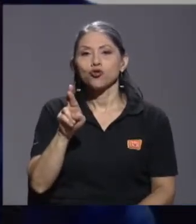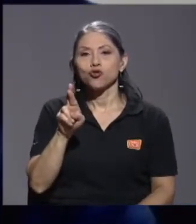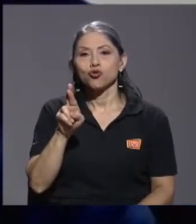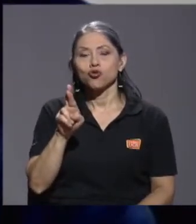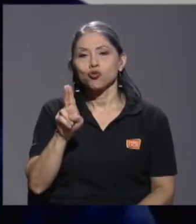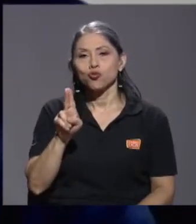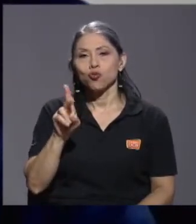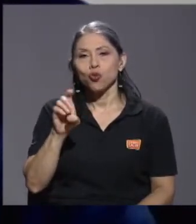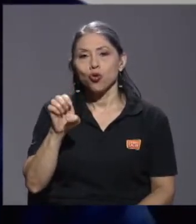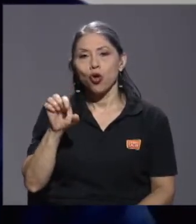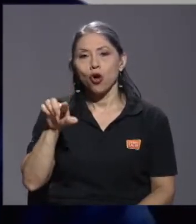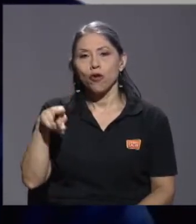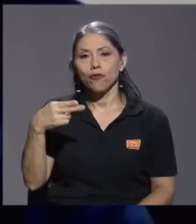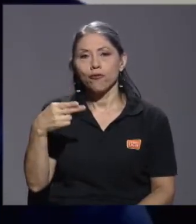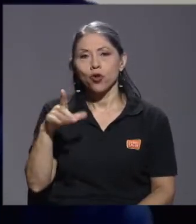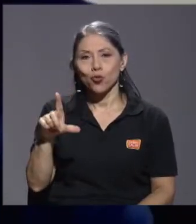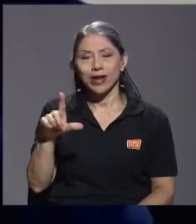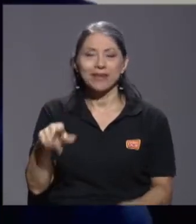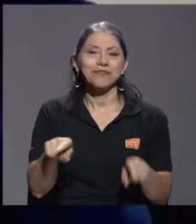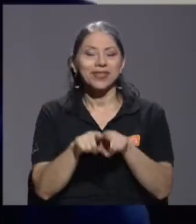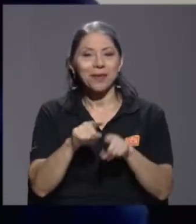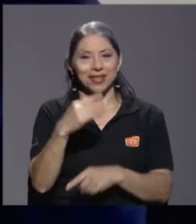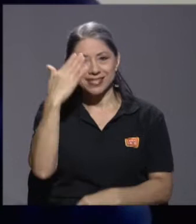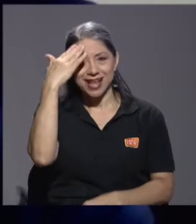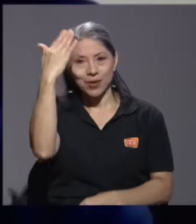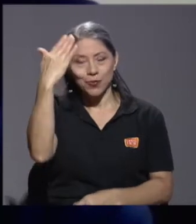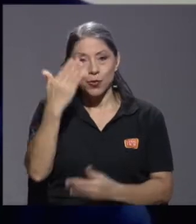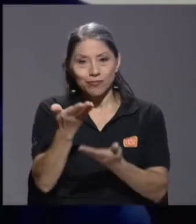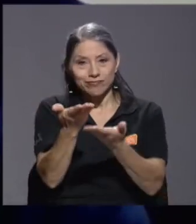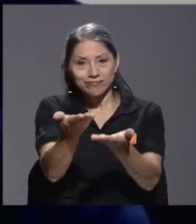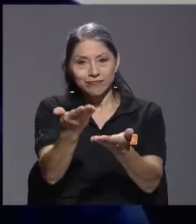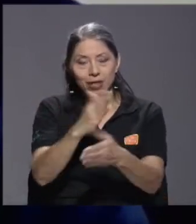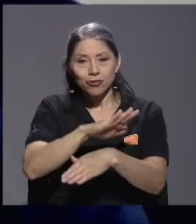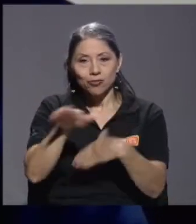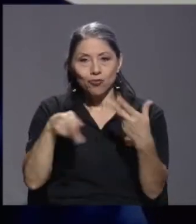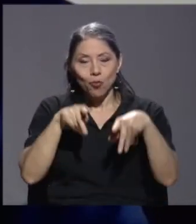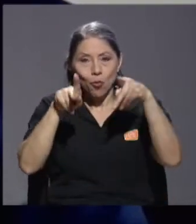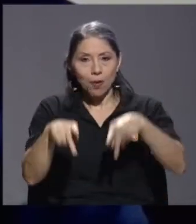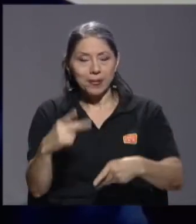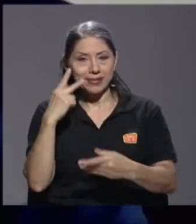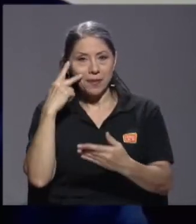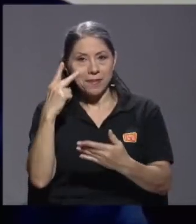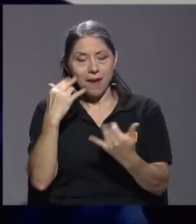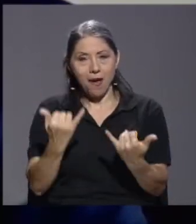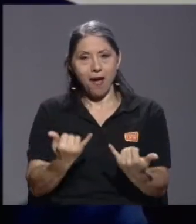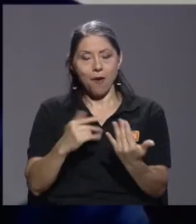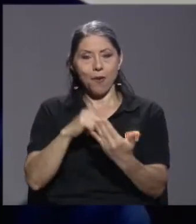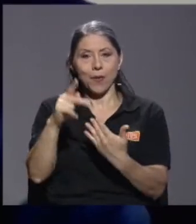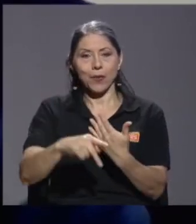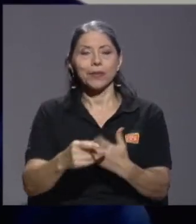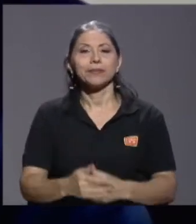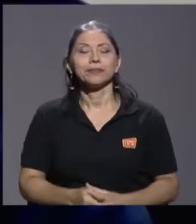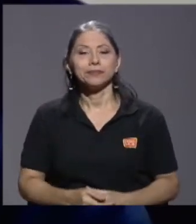y un saludo a todas las personas que están sintonizadas en este momento.